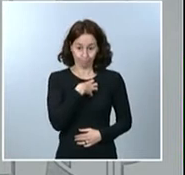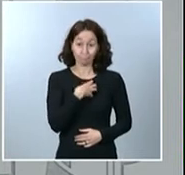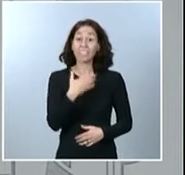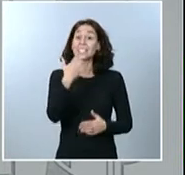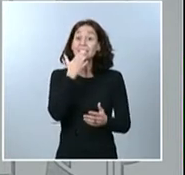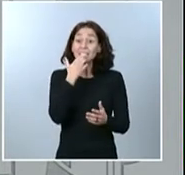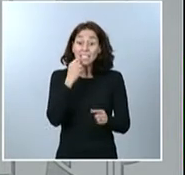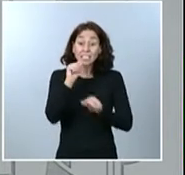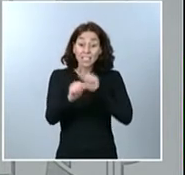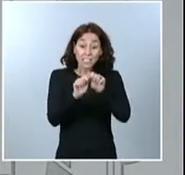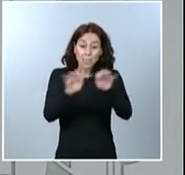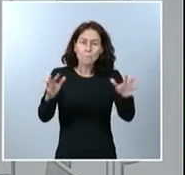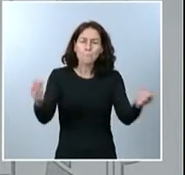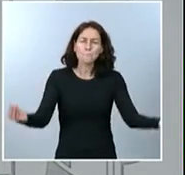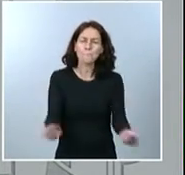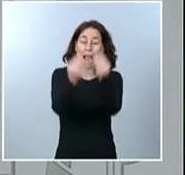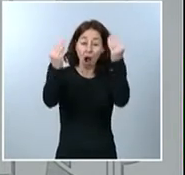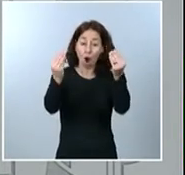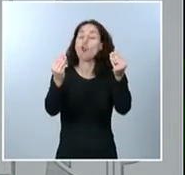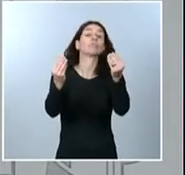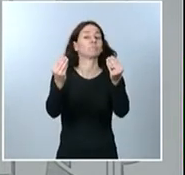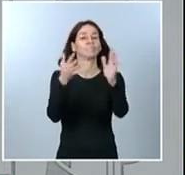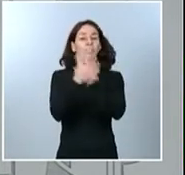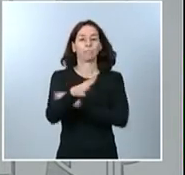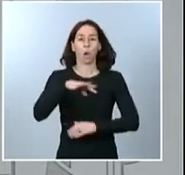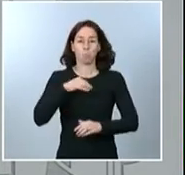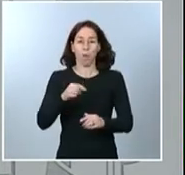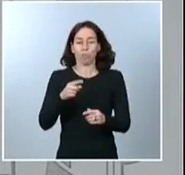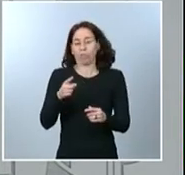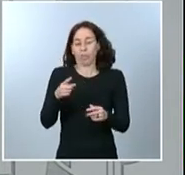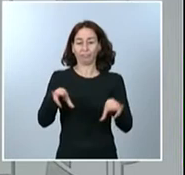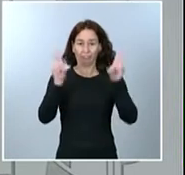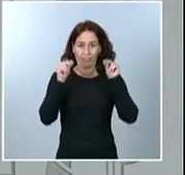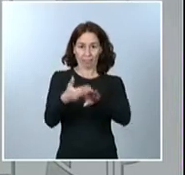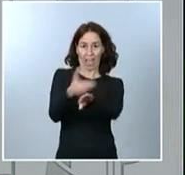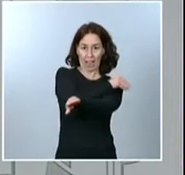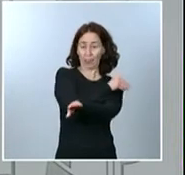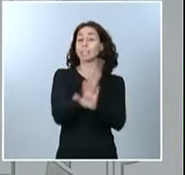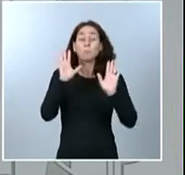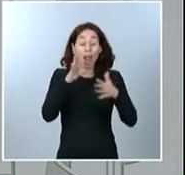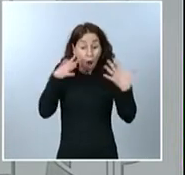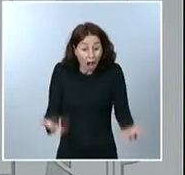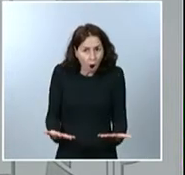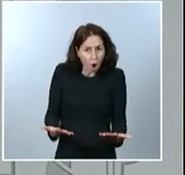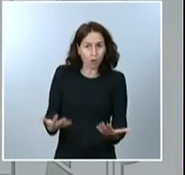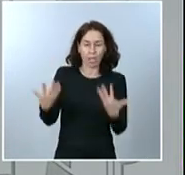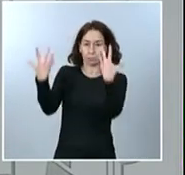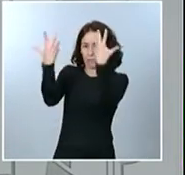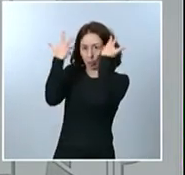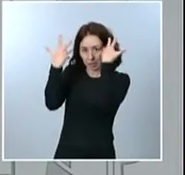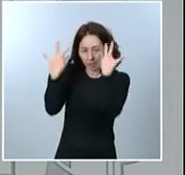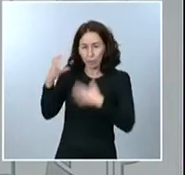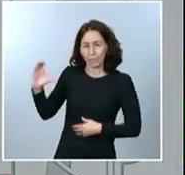inmediato. Pero ese es el plazo que consideramos hoy por hoy necesario en base a la ciencia y también a las recomendaciones de los